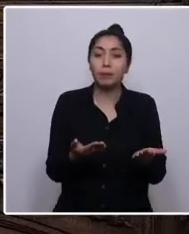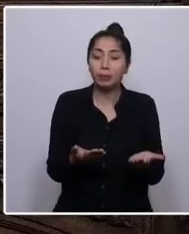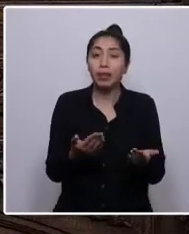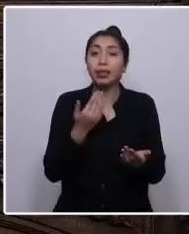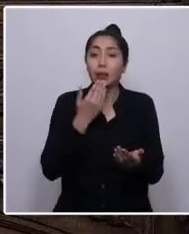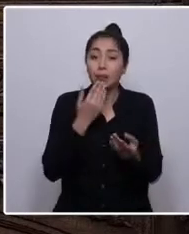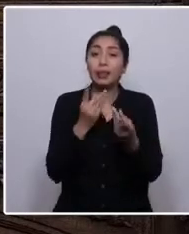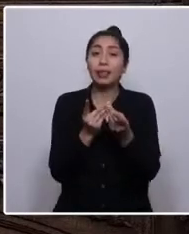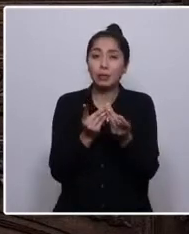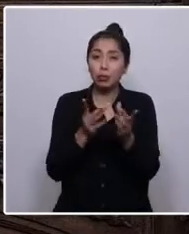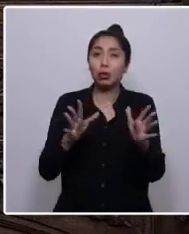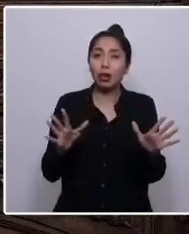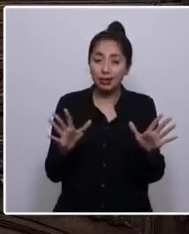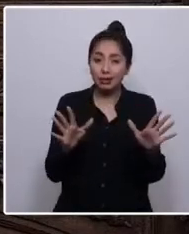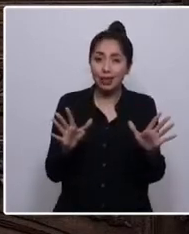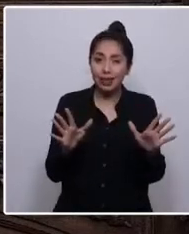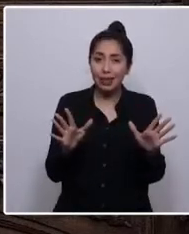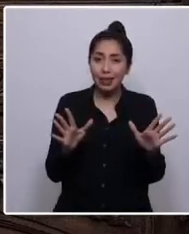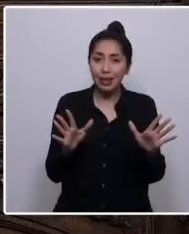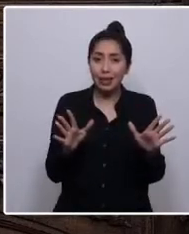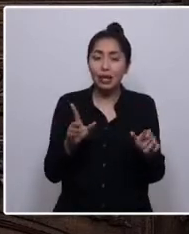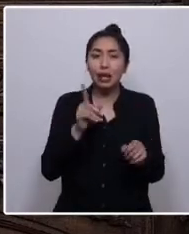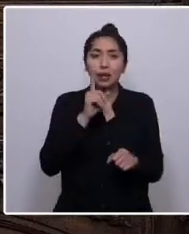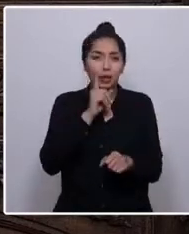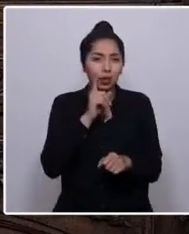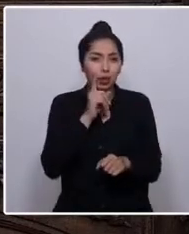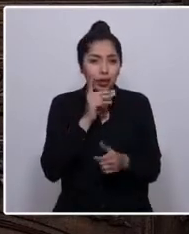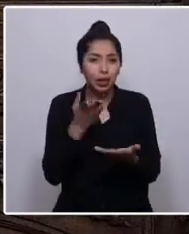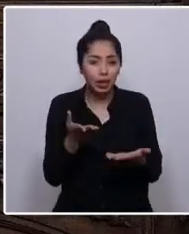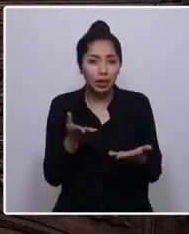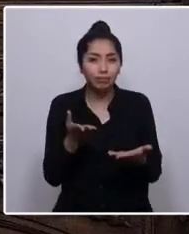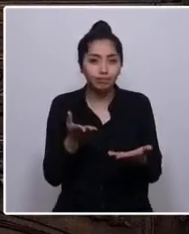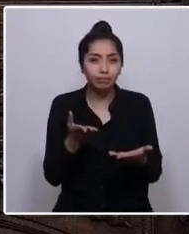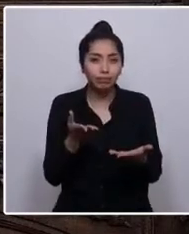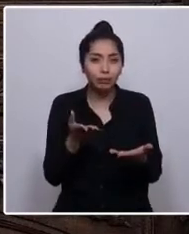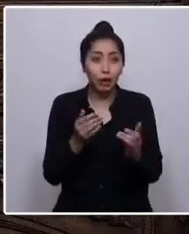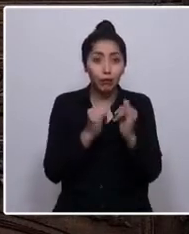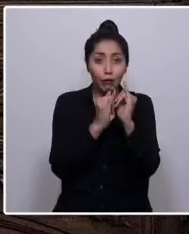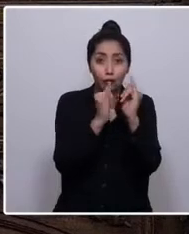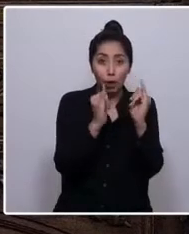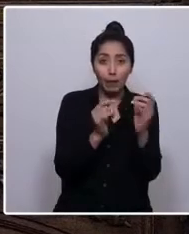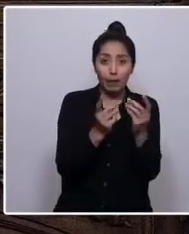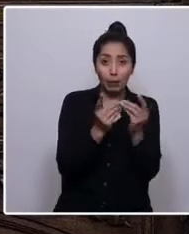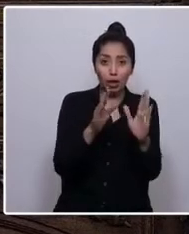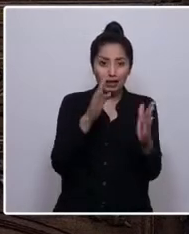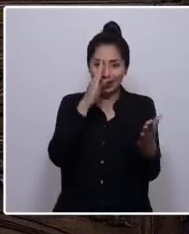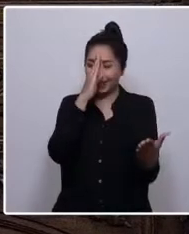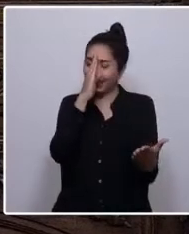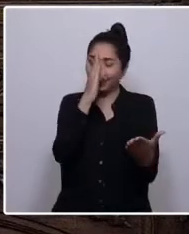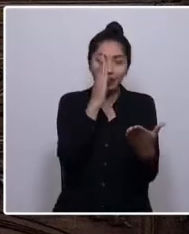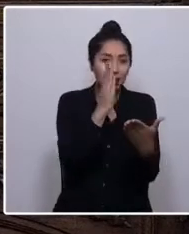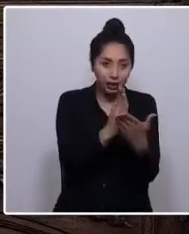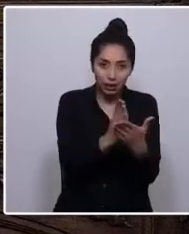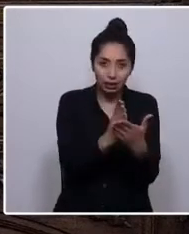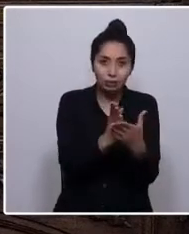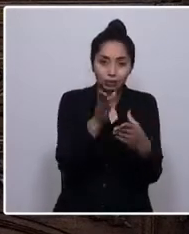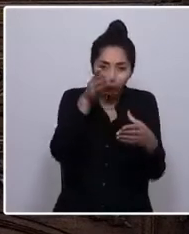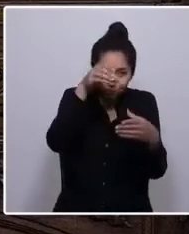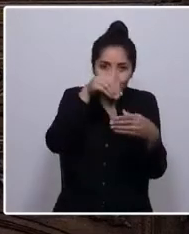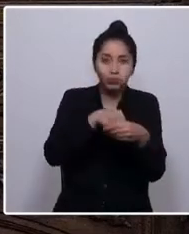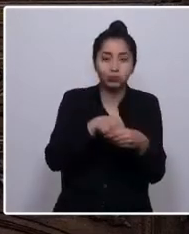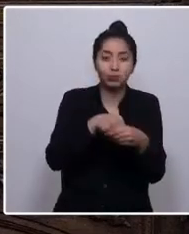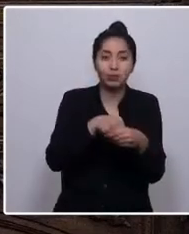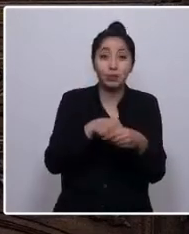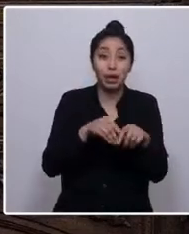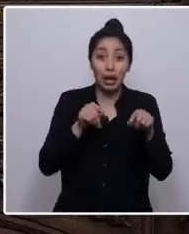integre sustantivamente forma de democracia directa, la que operará